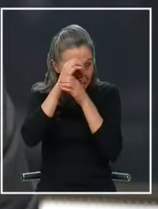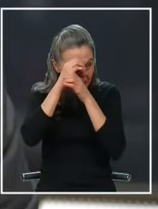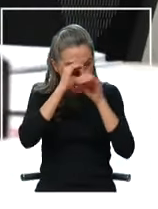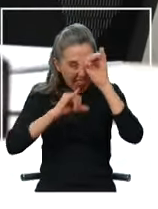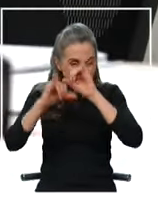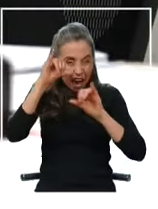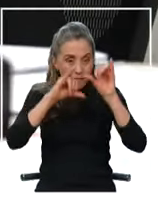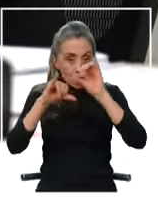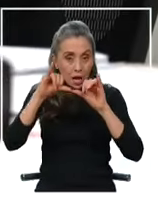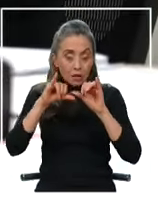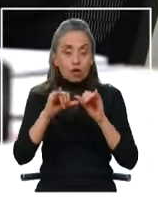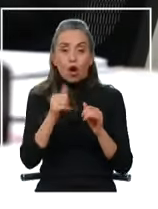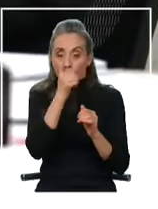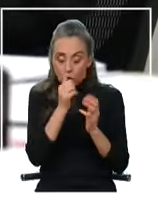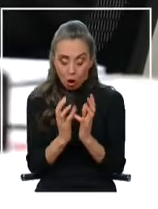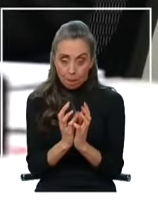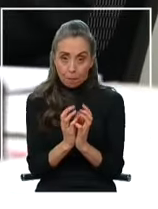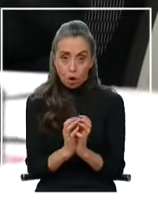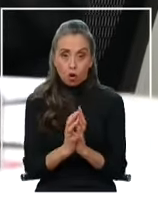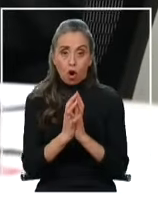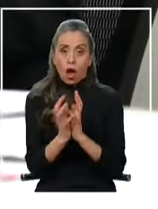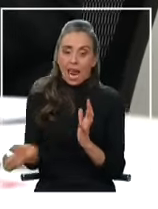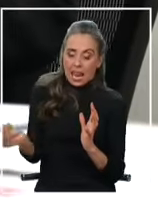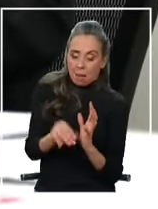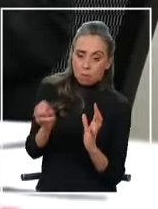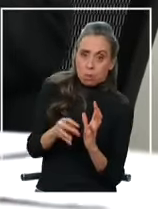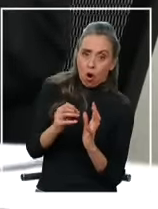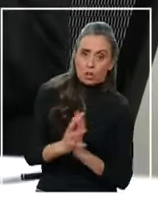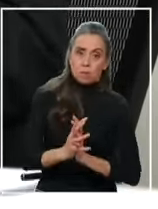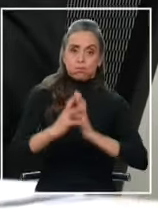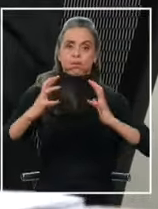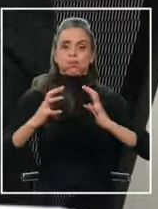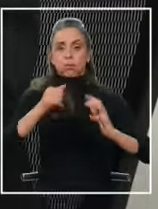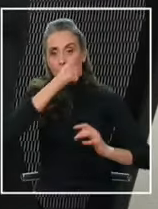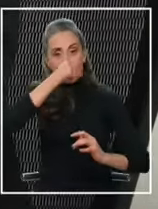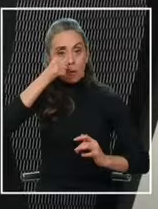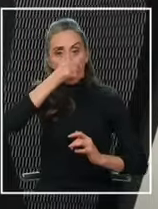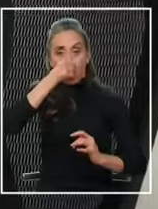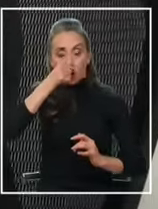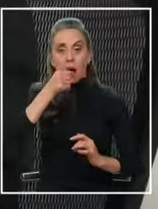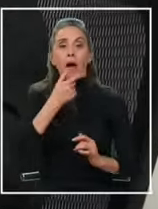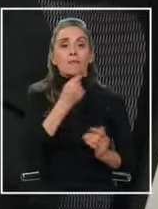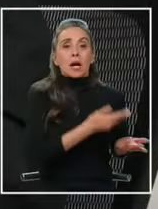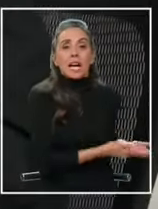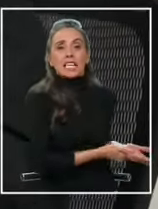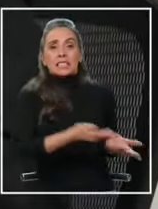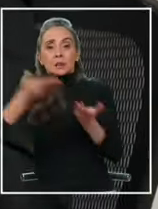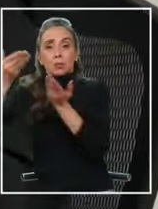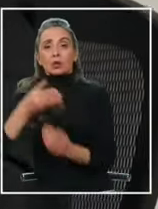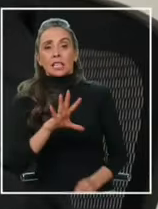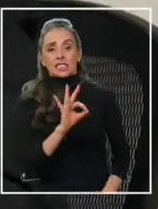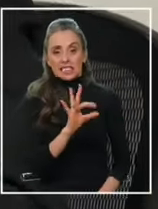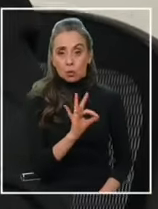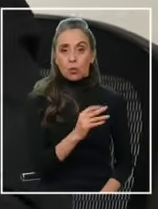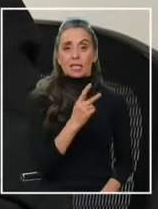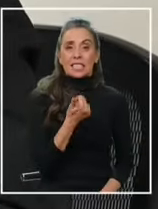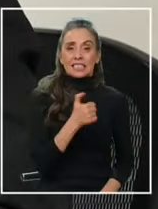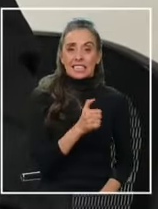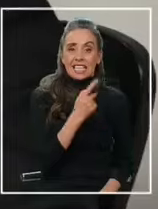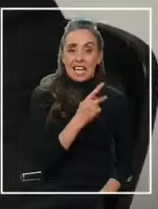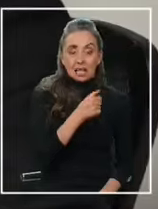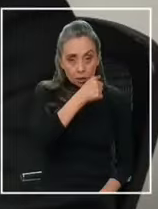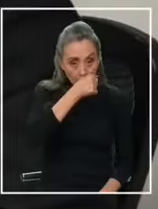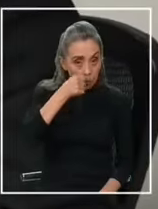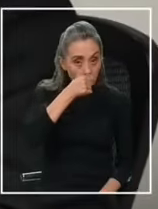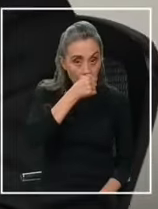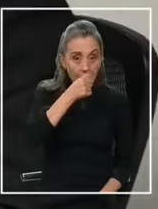dedican a adulterar cierto y aumentar la droga entonces fácilmente si se exportan 50 60 kilos de cocaína